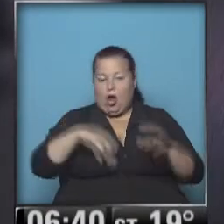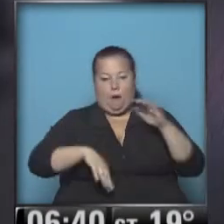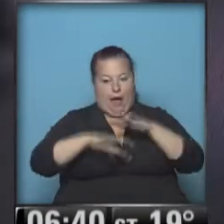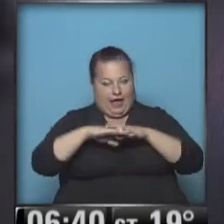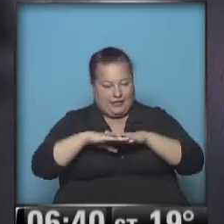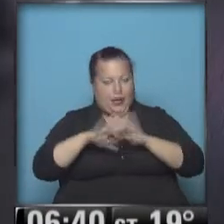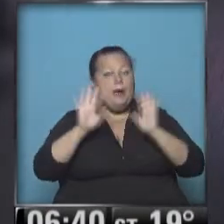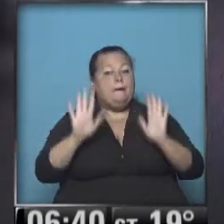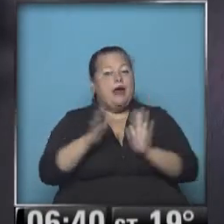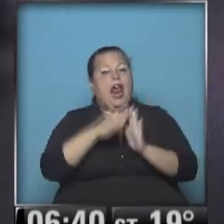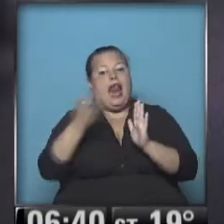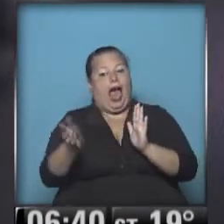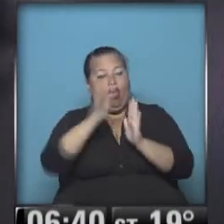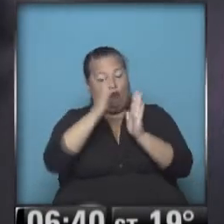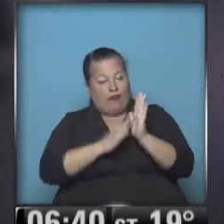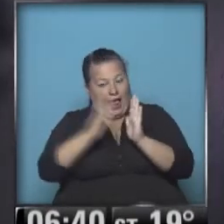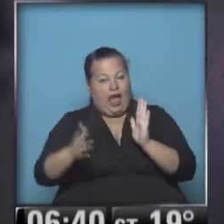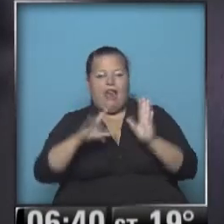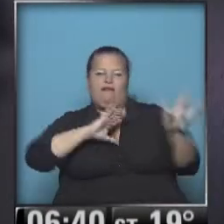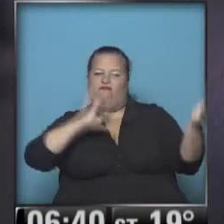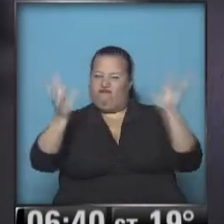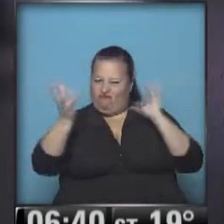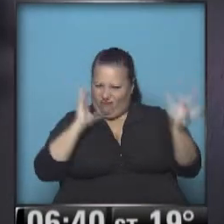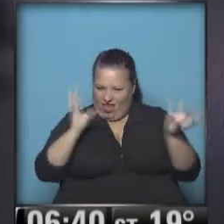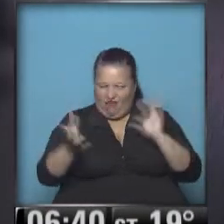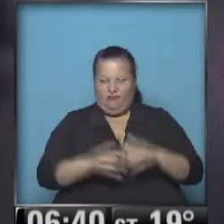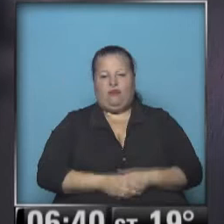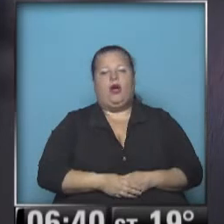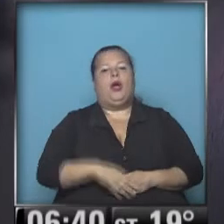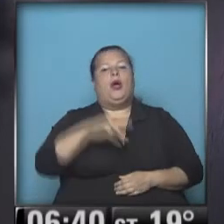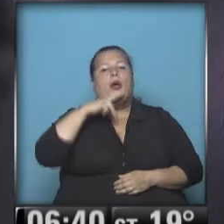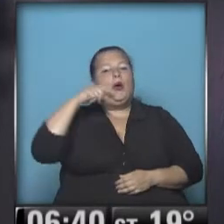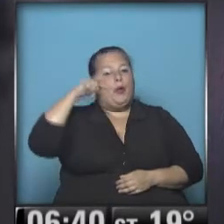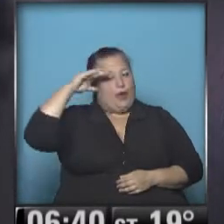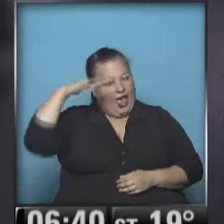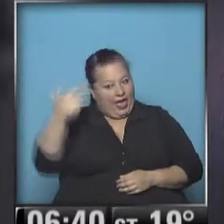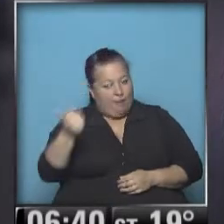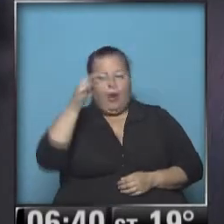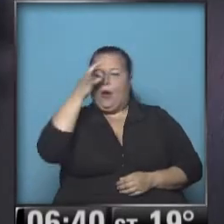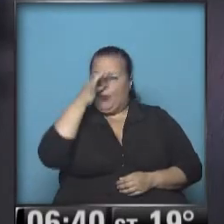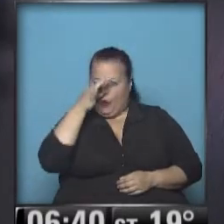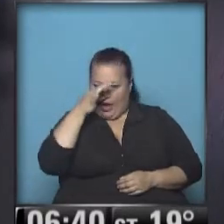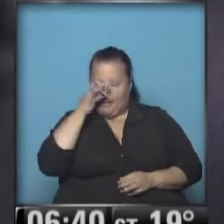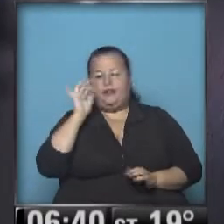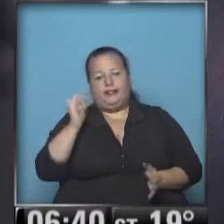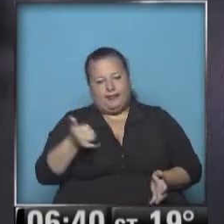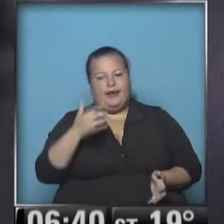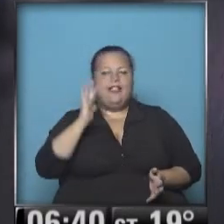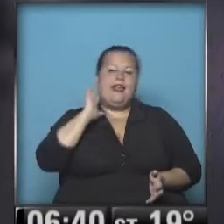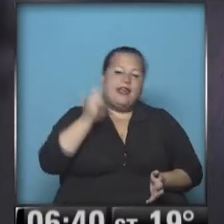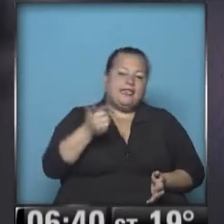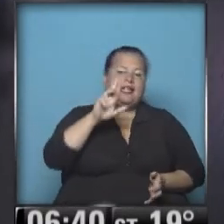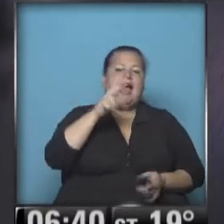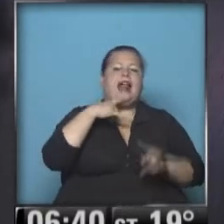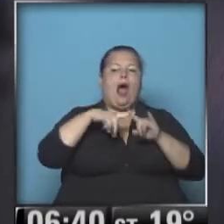máxima, pero pegadito a la cordillera habrá inestabilidad. Viedma, 20, 20, sí, 16 para